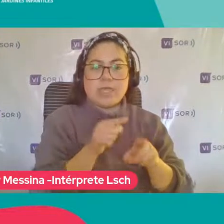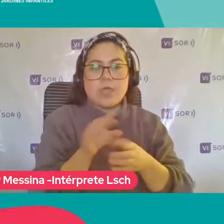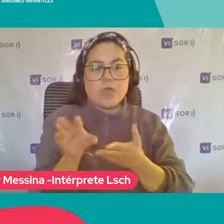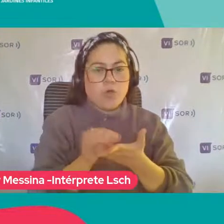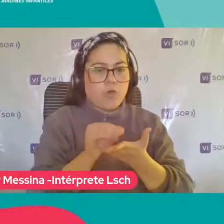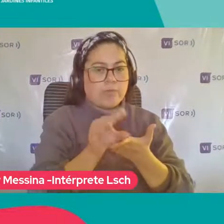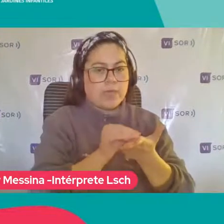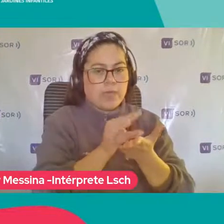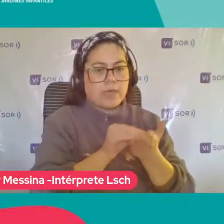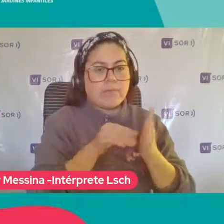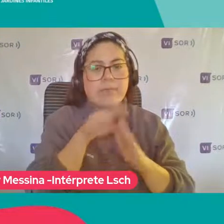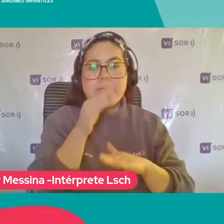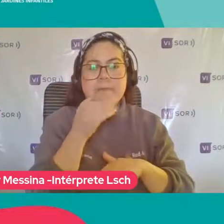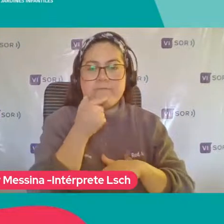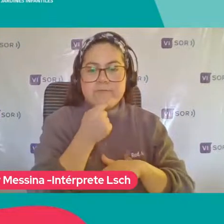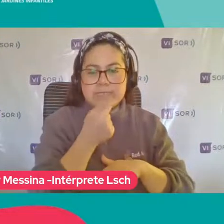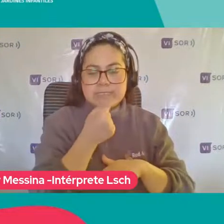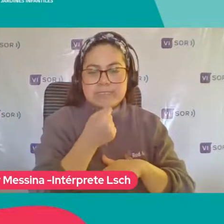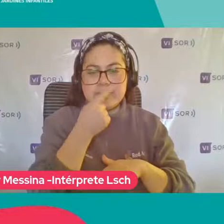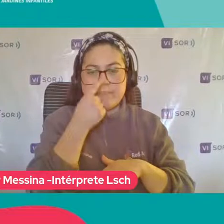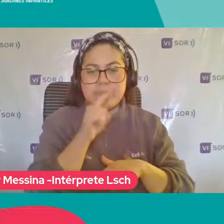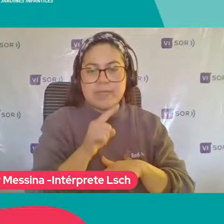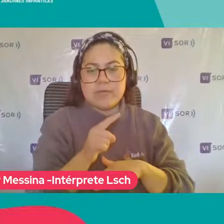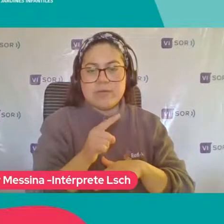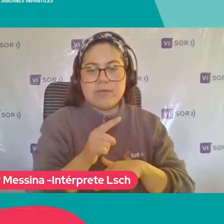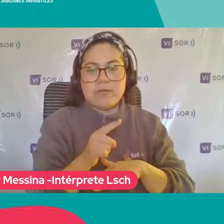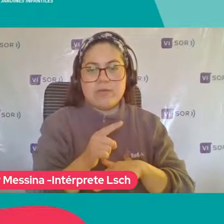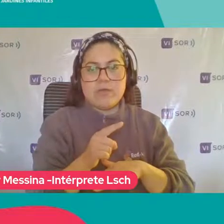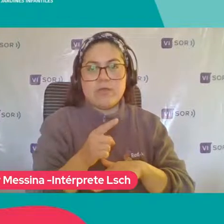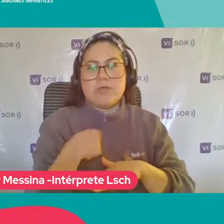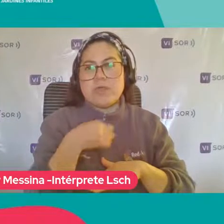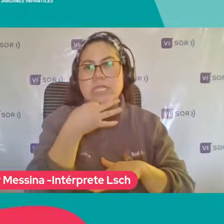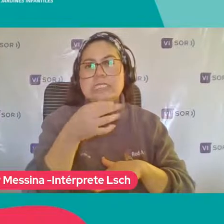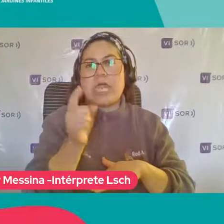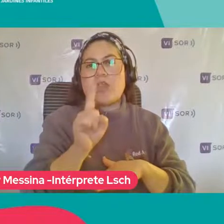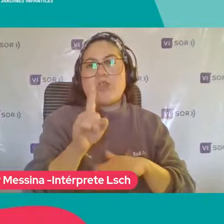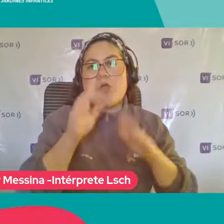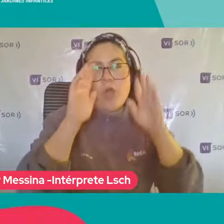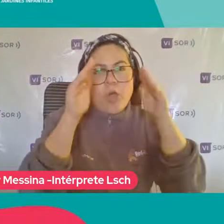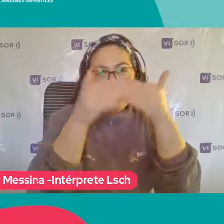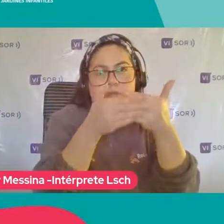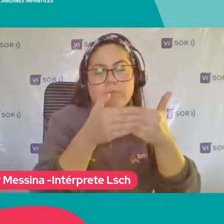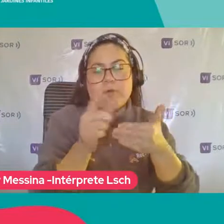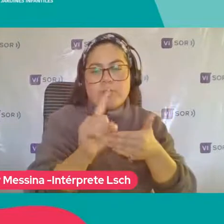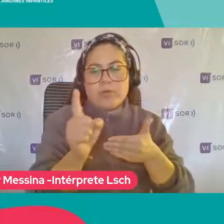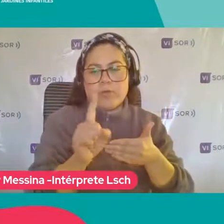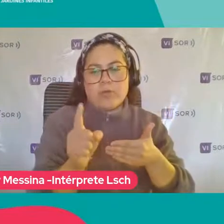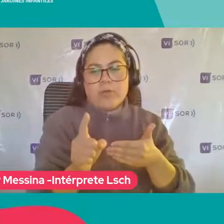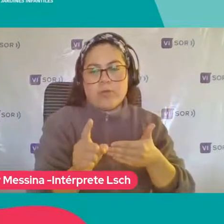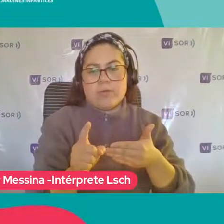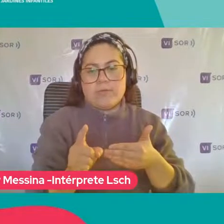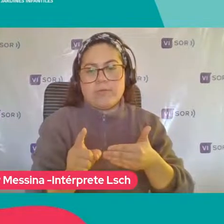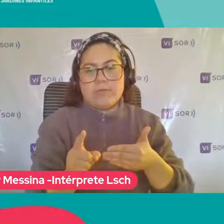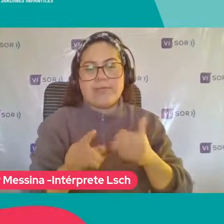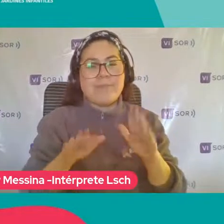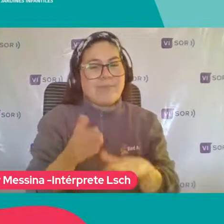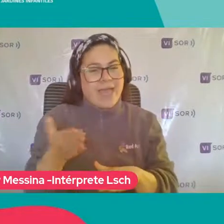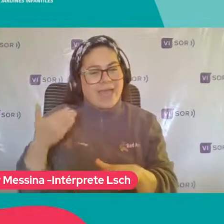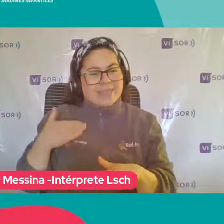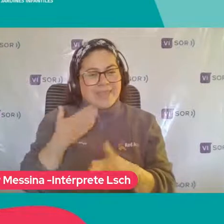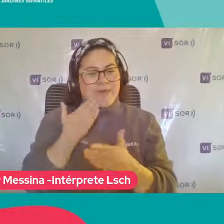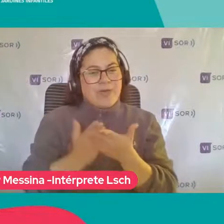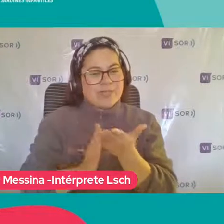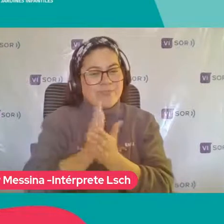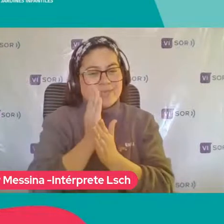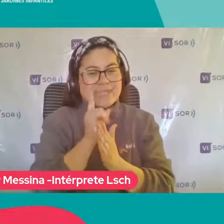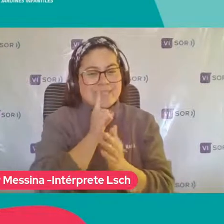más fácilmente Pero eso No quiere decir Que no tengan Estas conductas Que son del espectro Que tienen que ver Con la viada Que definí al inicio